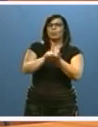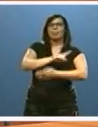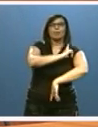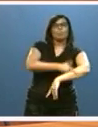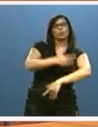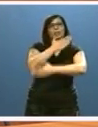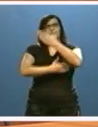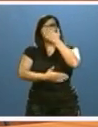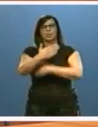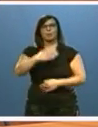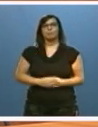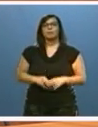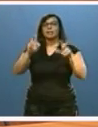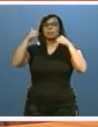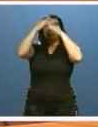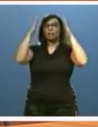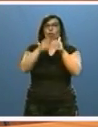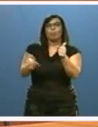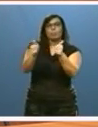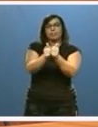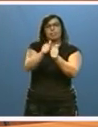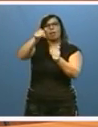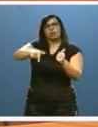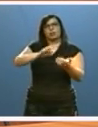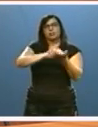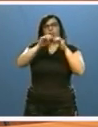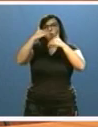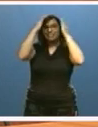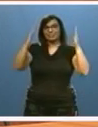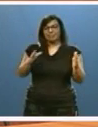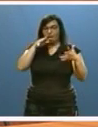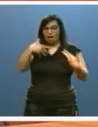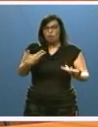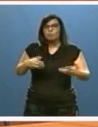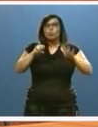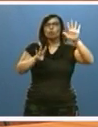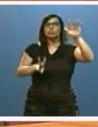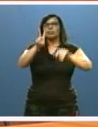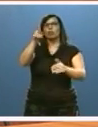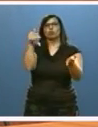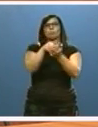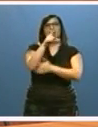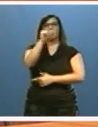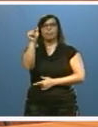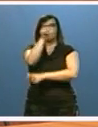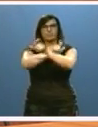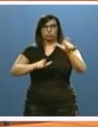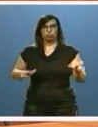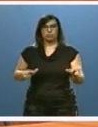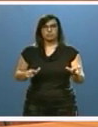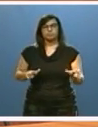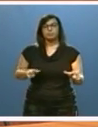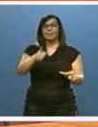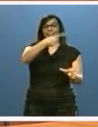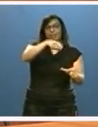En materia de atención a la dependencia, Castilla y León atienden en la actualidad a 82.100 personas, de las